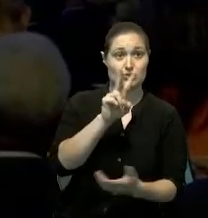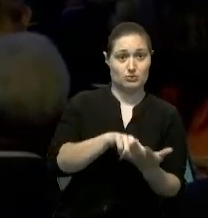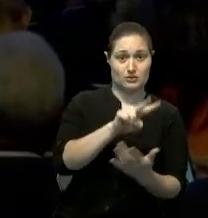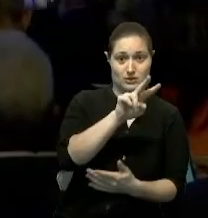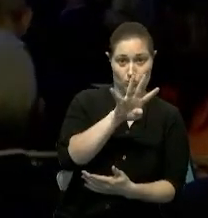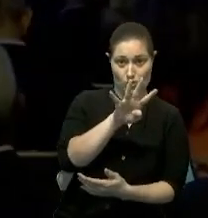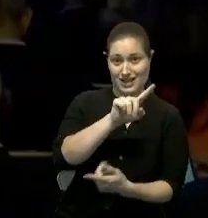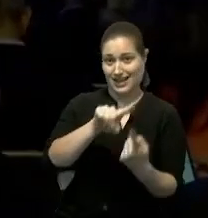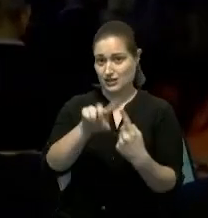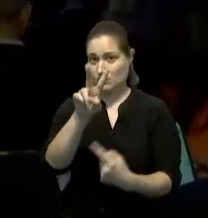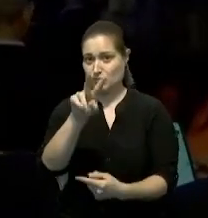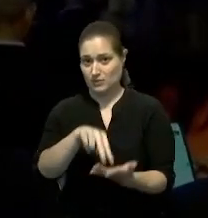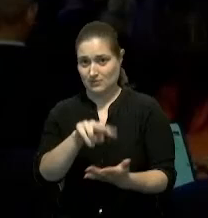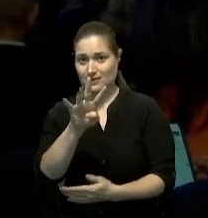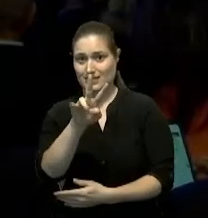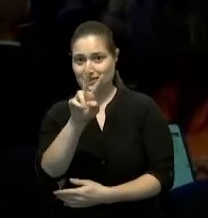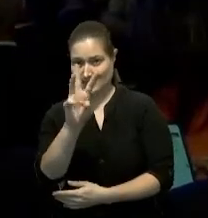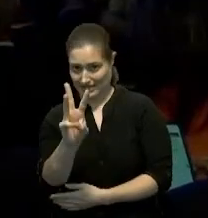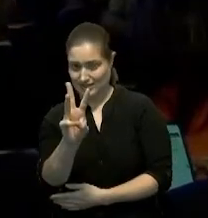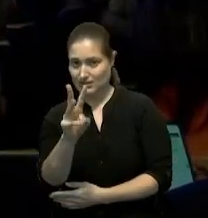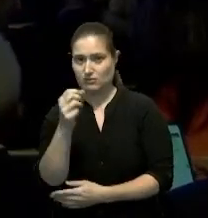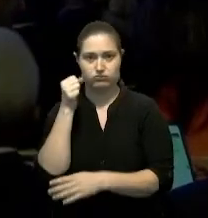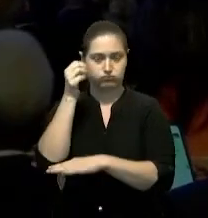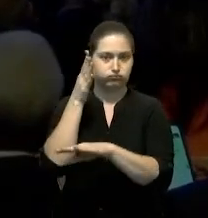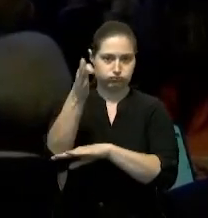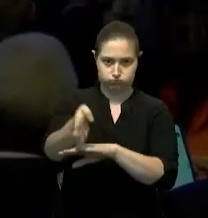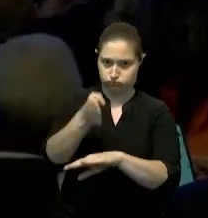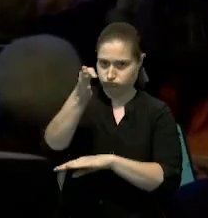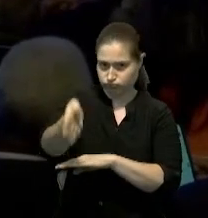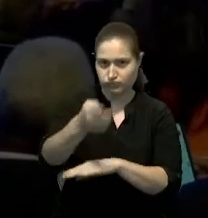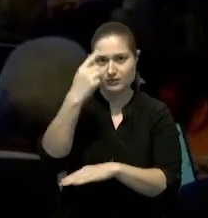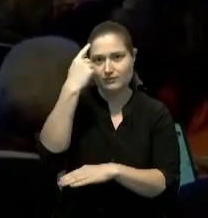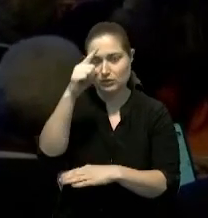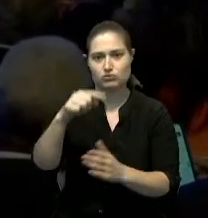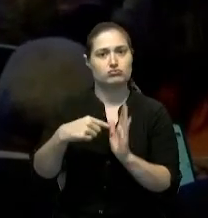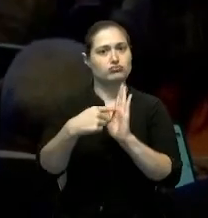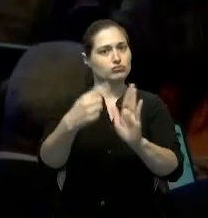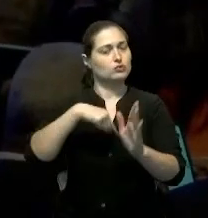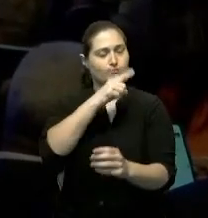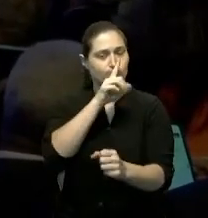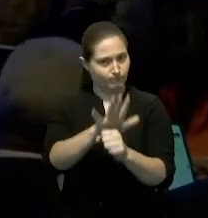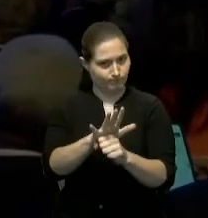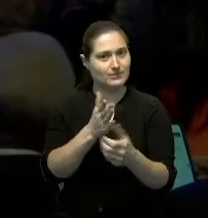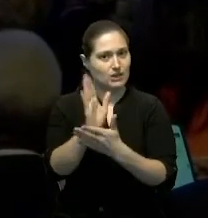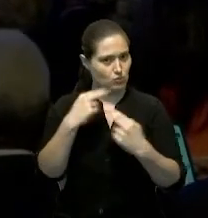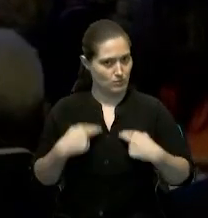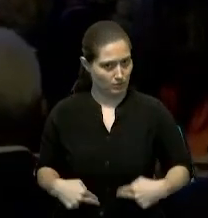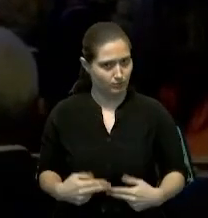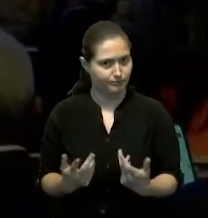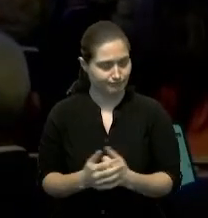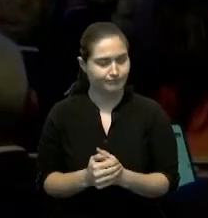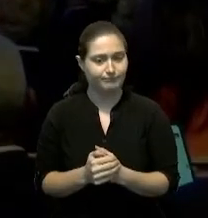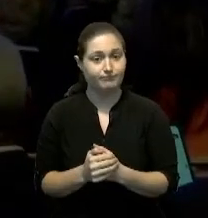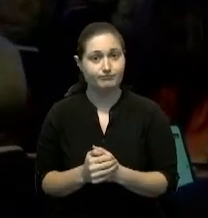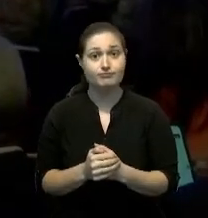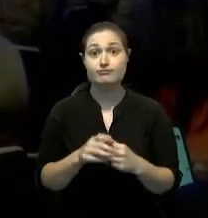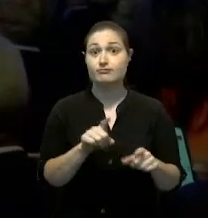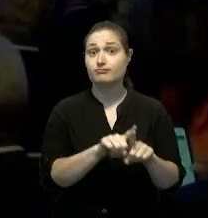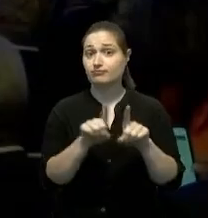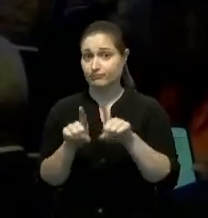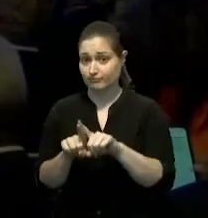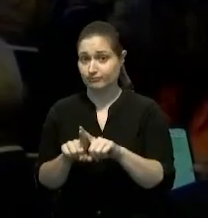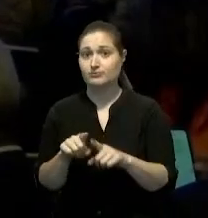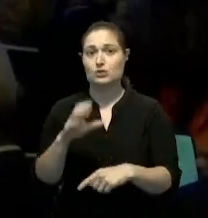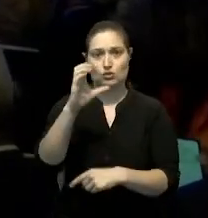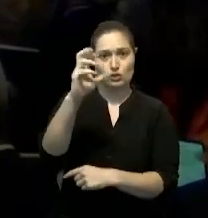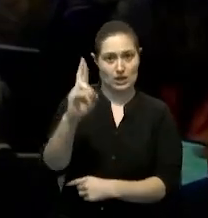organismo, reforzando el compromiso global que tenemos con los derechos humanos. También creamos conjuntamente con Costa